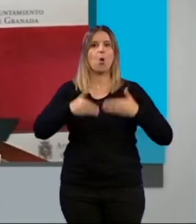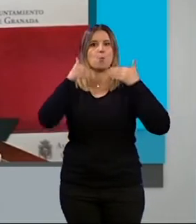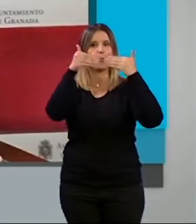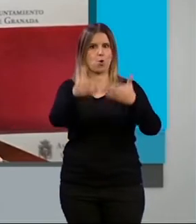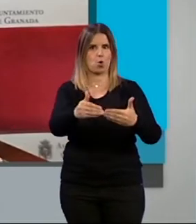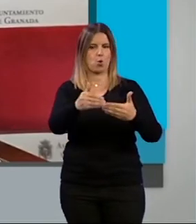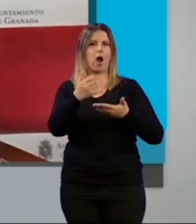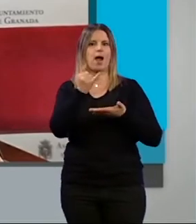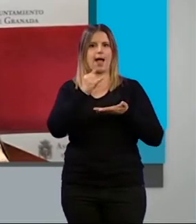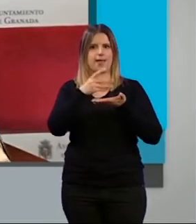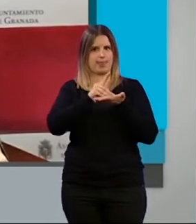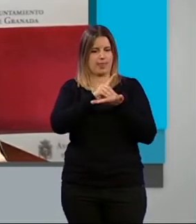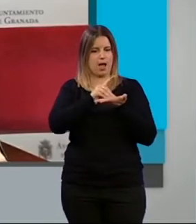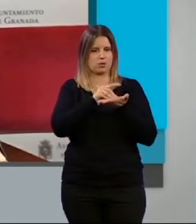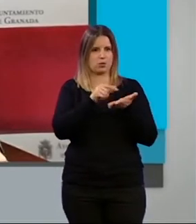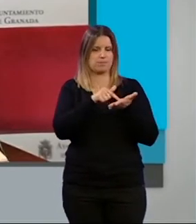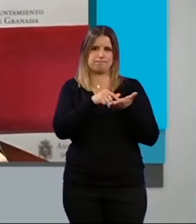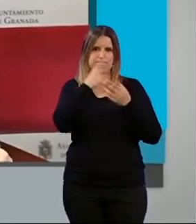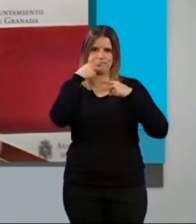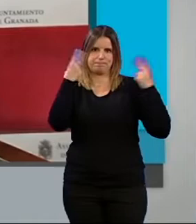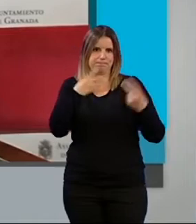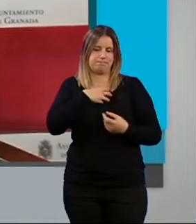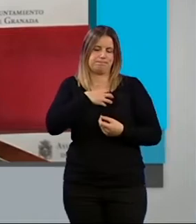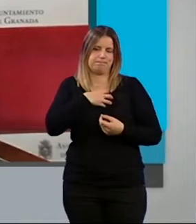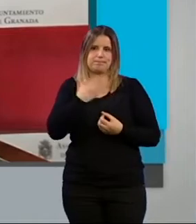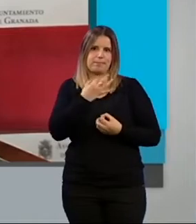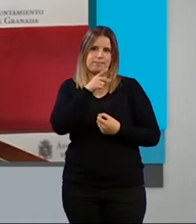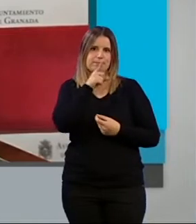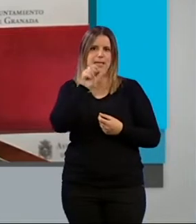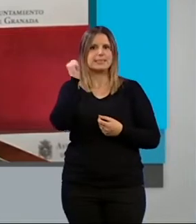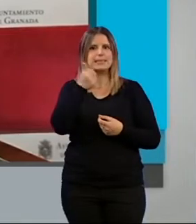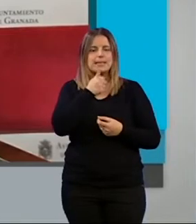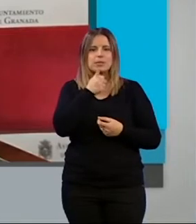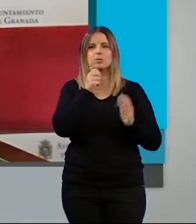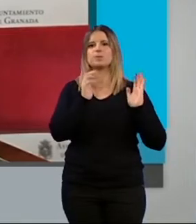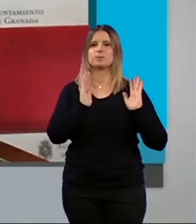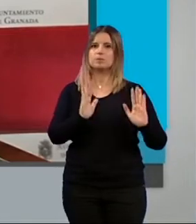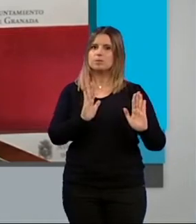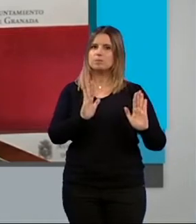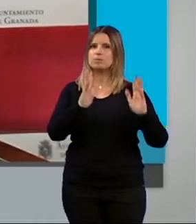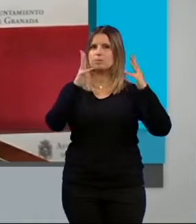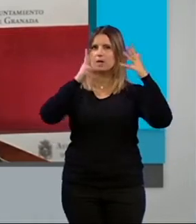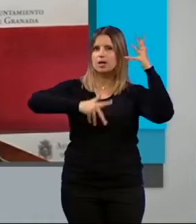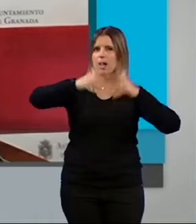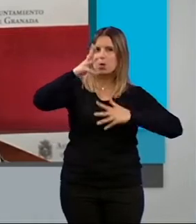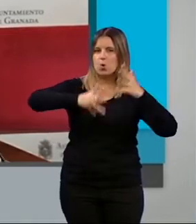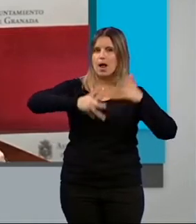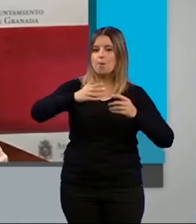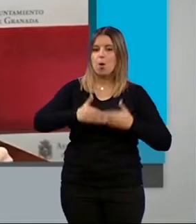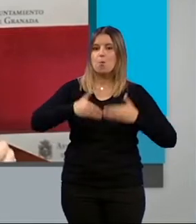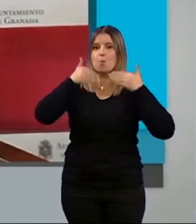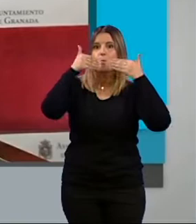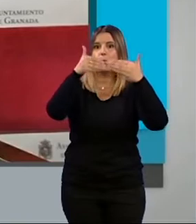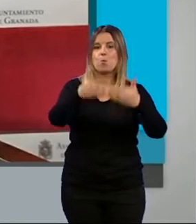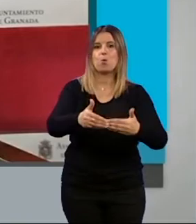para que no podemos hacer públicos, pero tenemos datos certeros, calculamos que la prórroga se prolongará